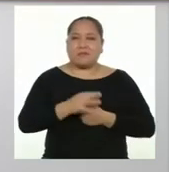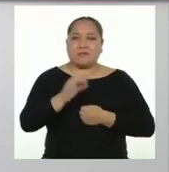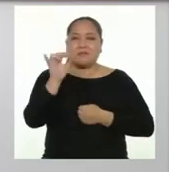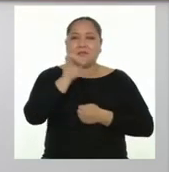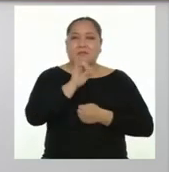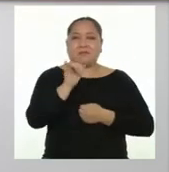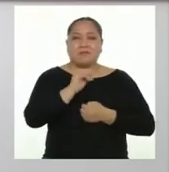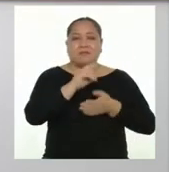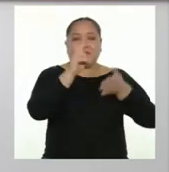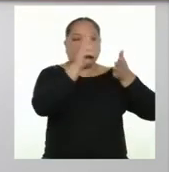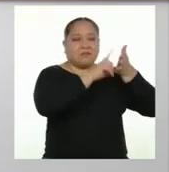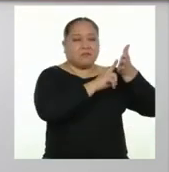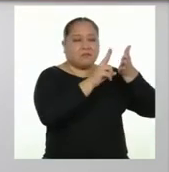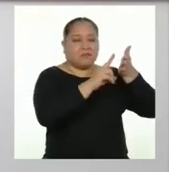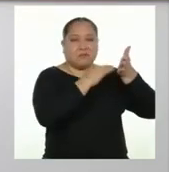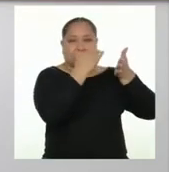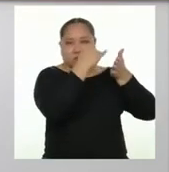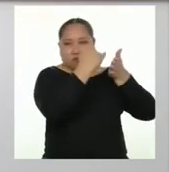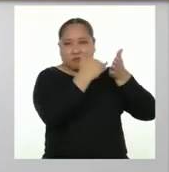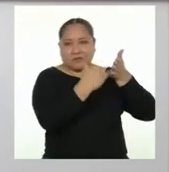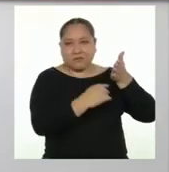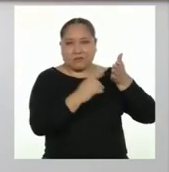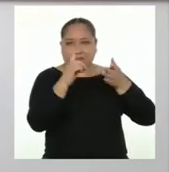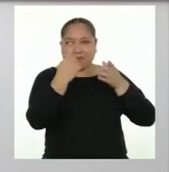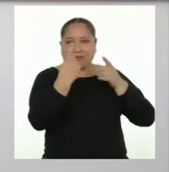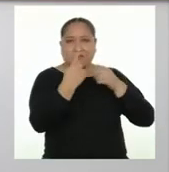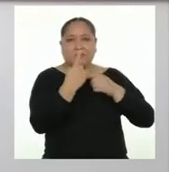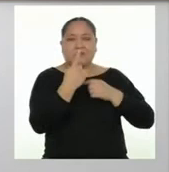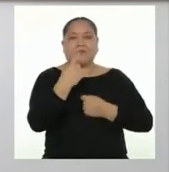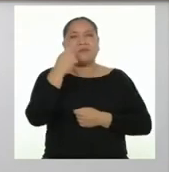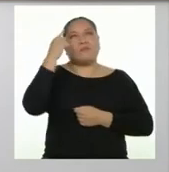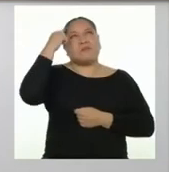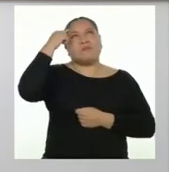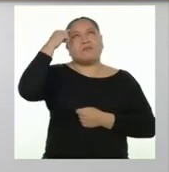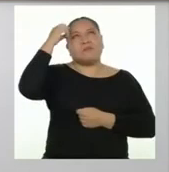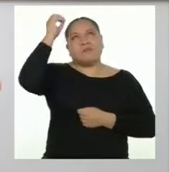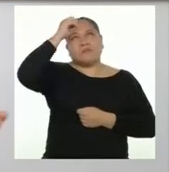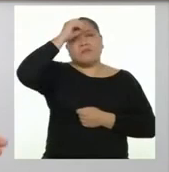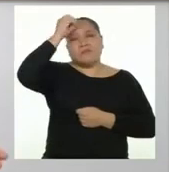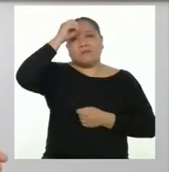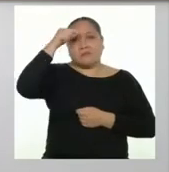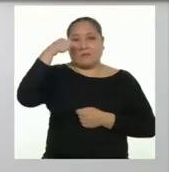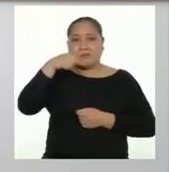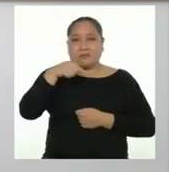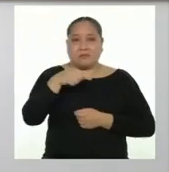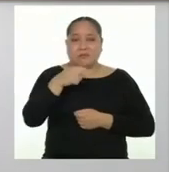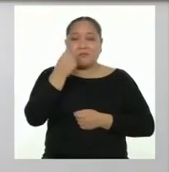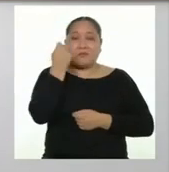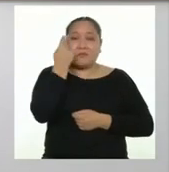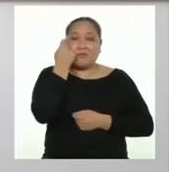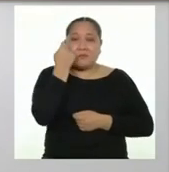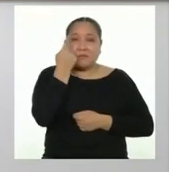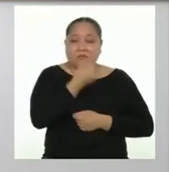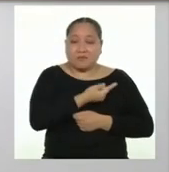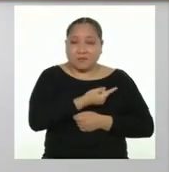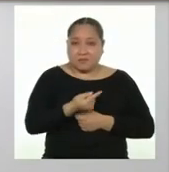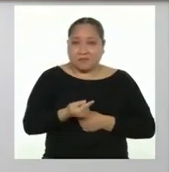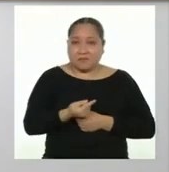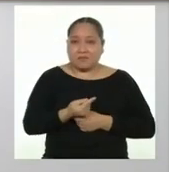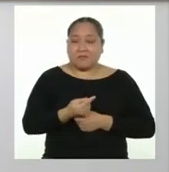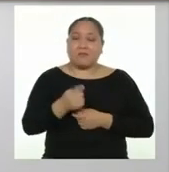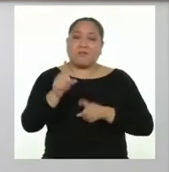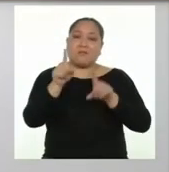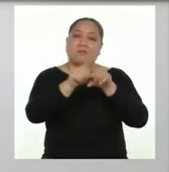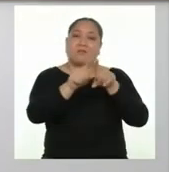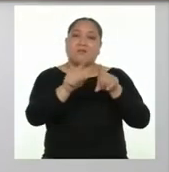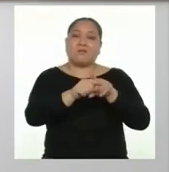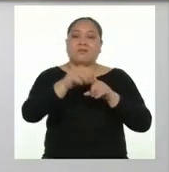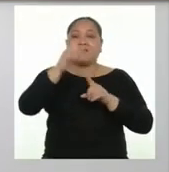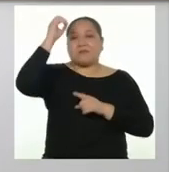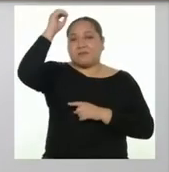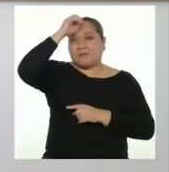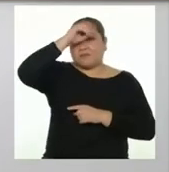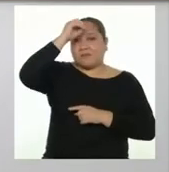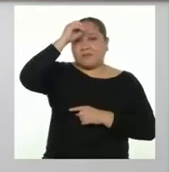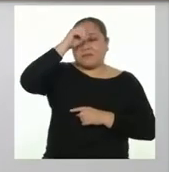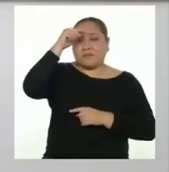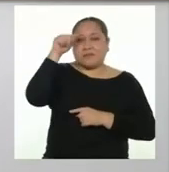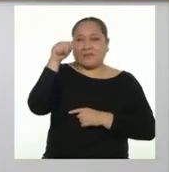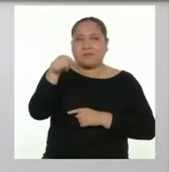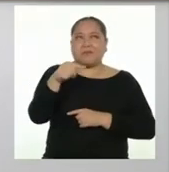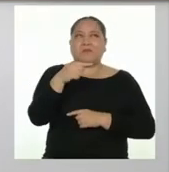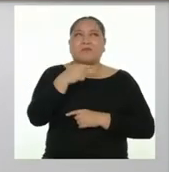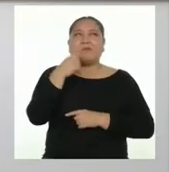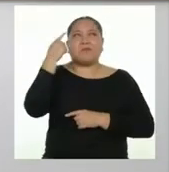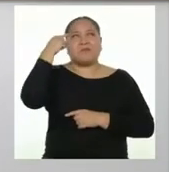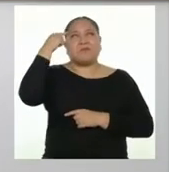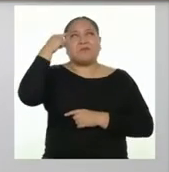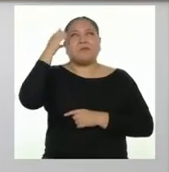Lo mismo pasa con los textos. El primer paso para opinar sobre uno es comprenderlo. Además, opinar sobre